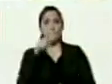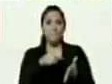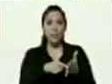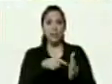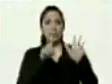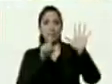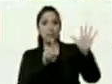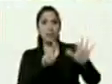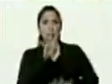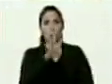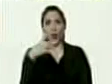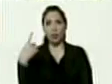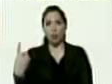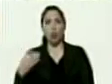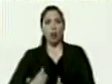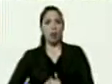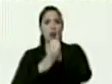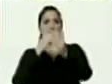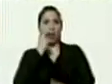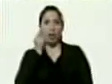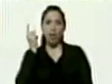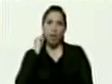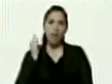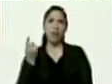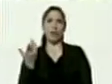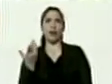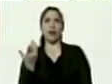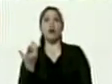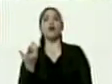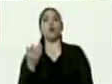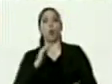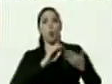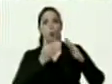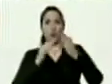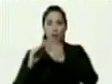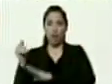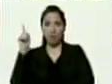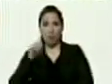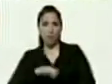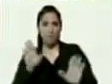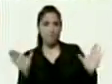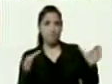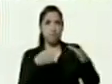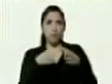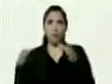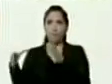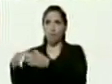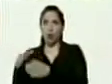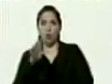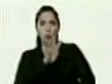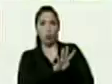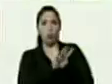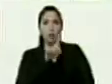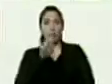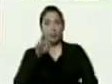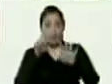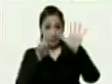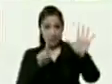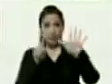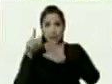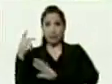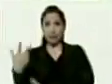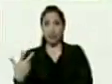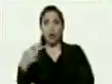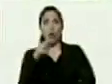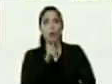un líderes y liderosas de comunidad además agrupados en cuatrocientos sesenta y tres VCH